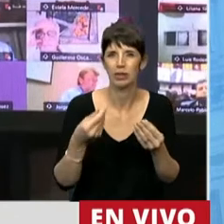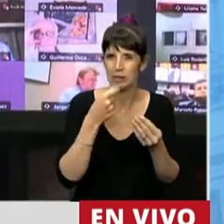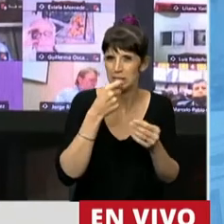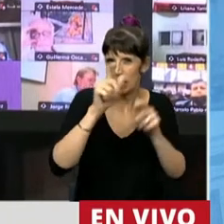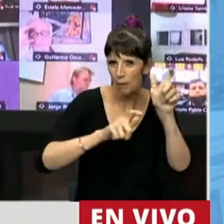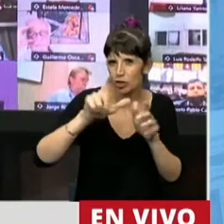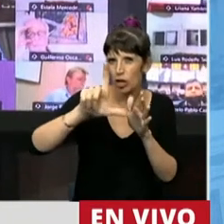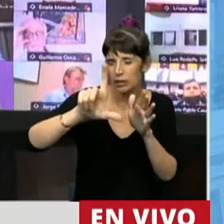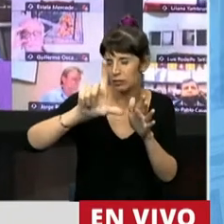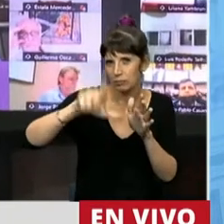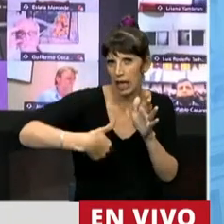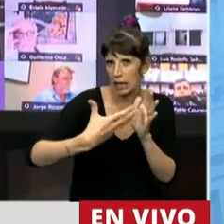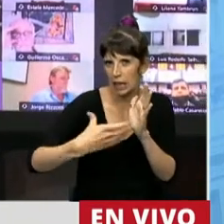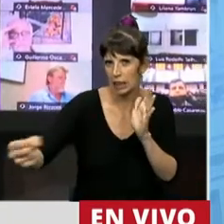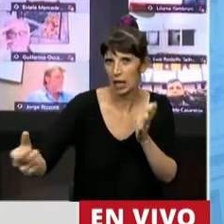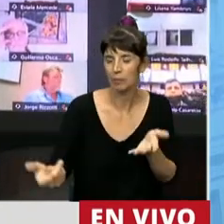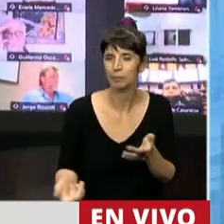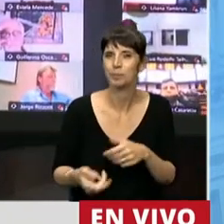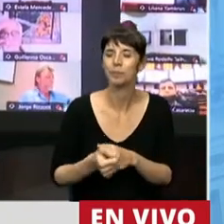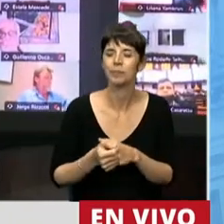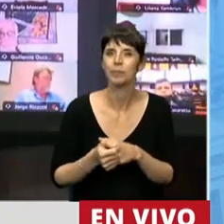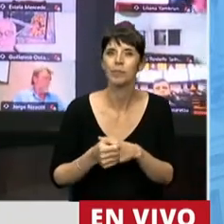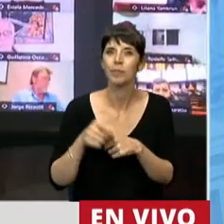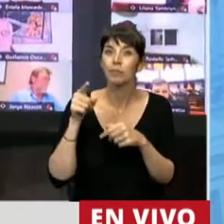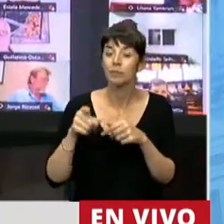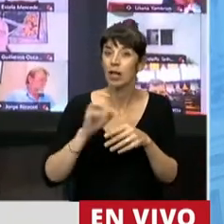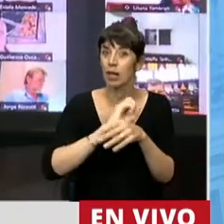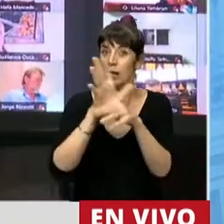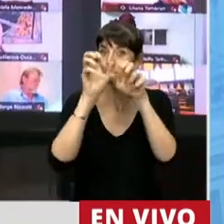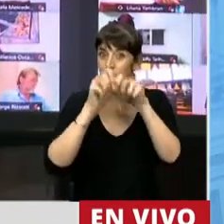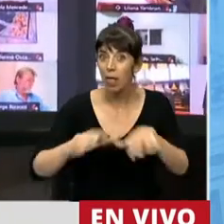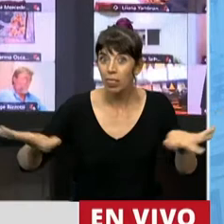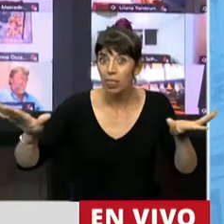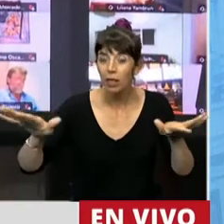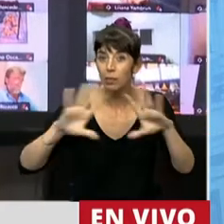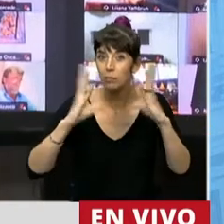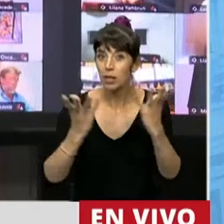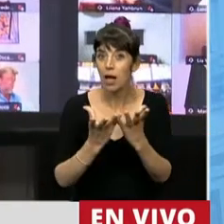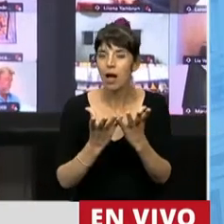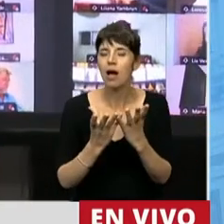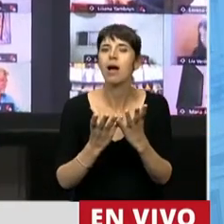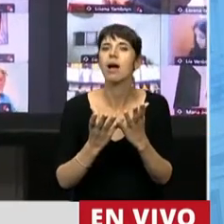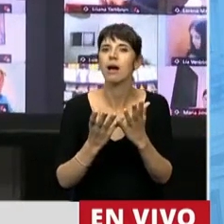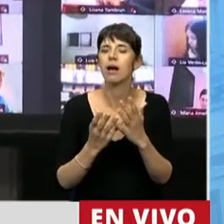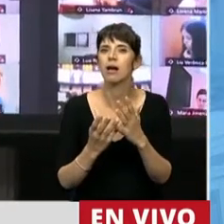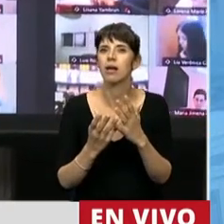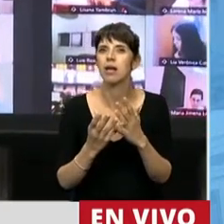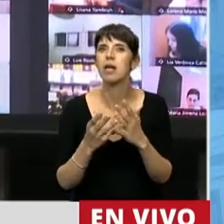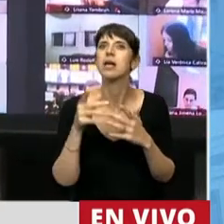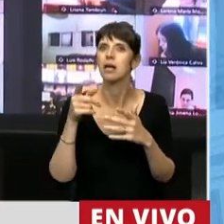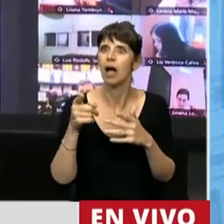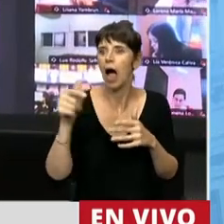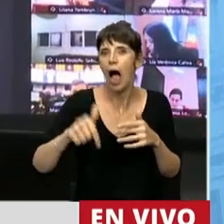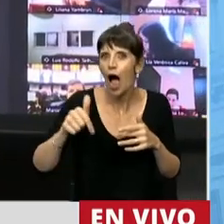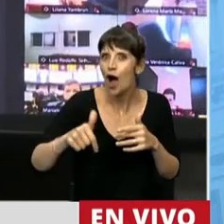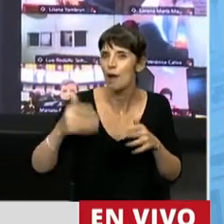La situación de la pandemia ha hecho que tengamos que ocupar más la tarjeta